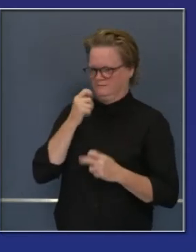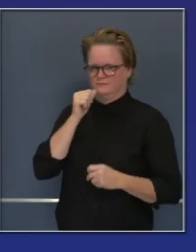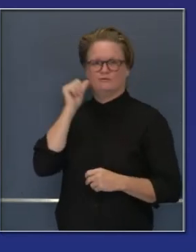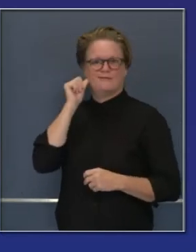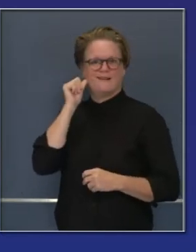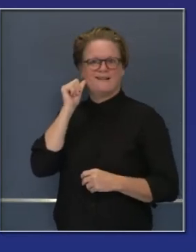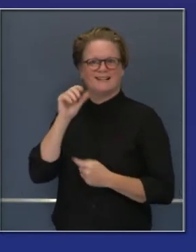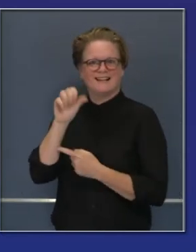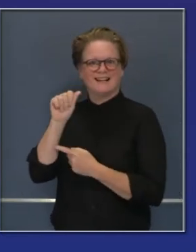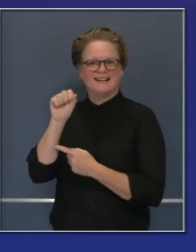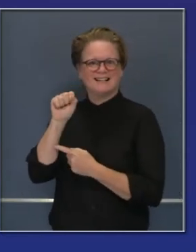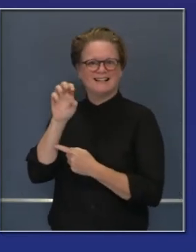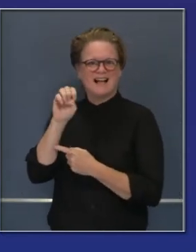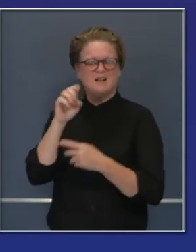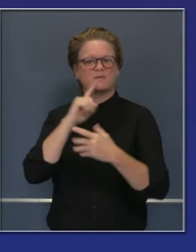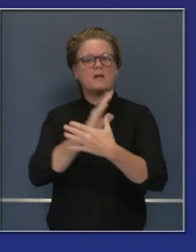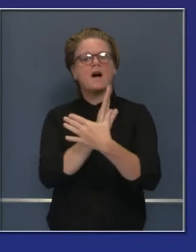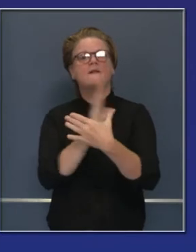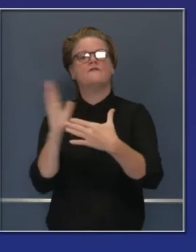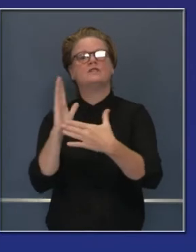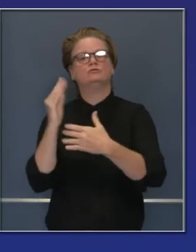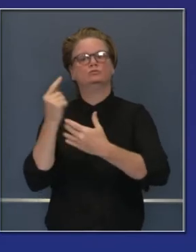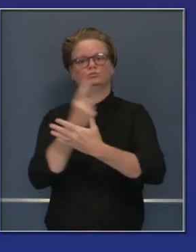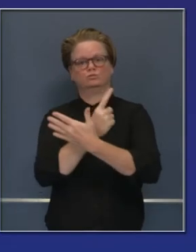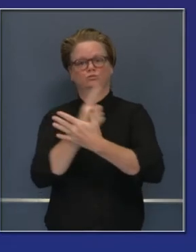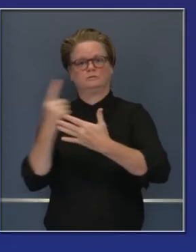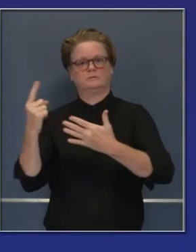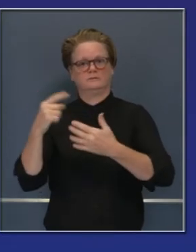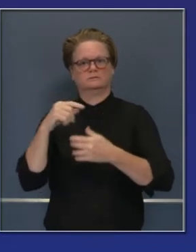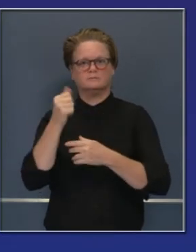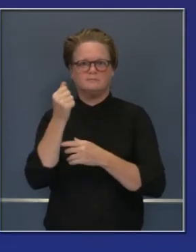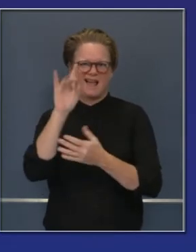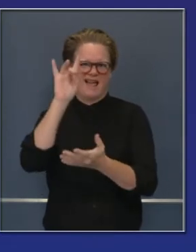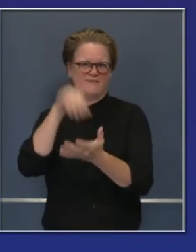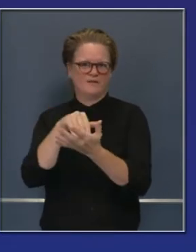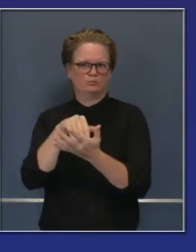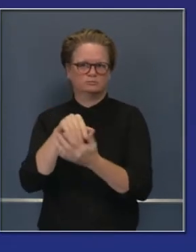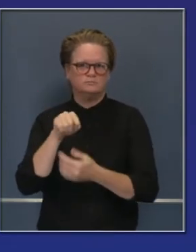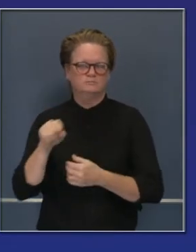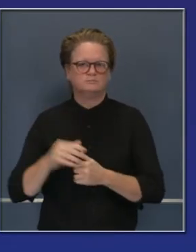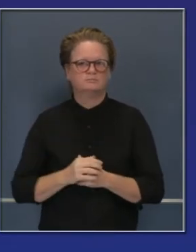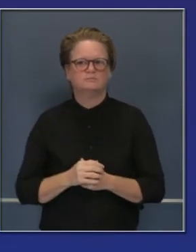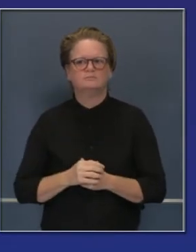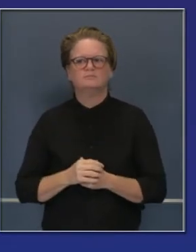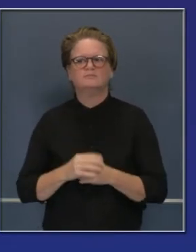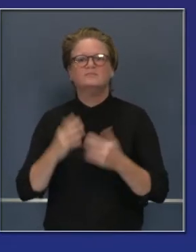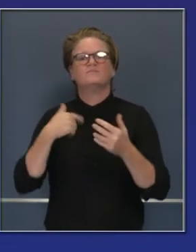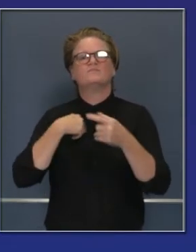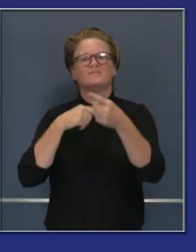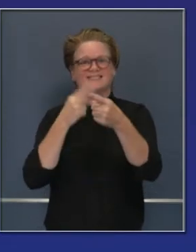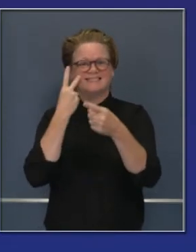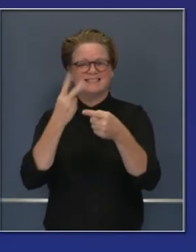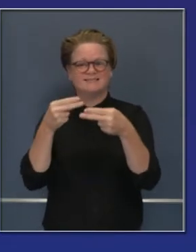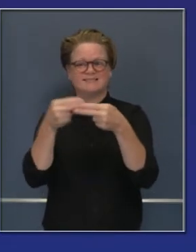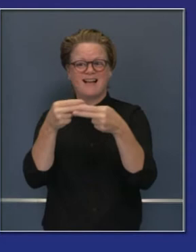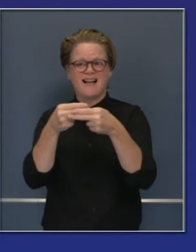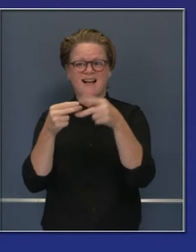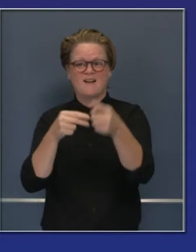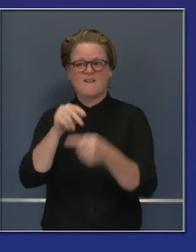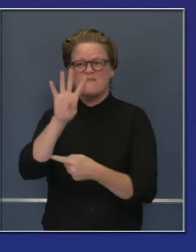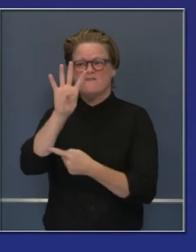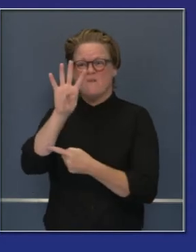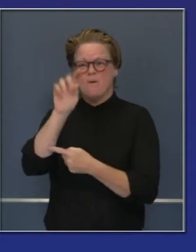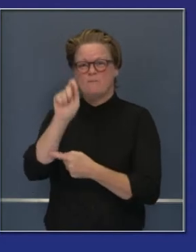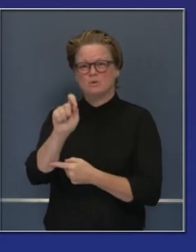de casos nuevos. El promedio de 7 días, 8,198. En esta transparencia pueden ver